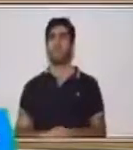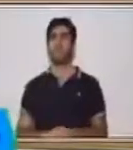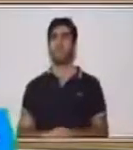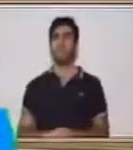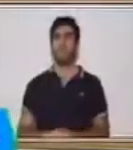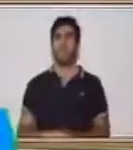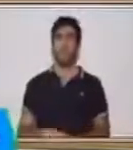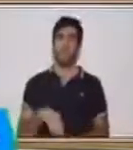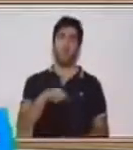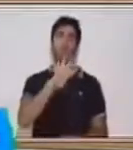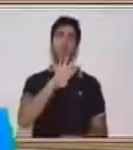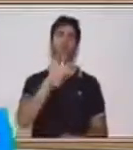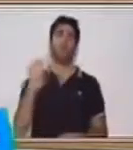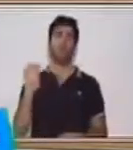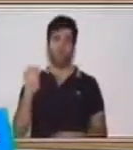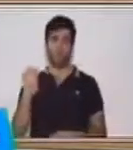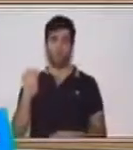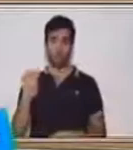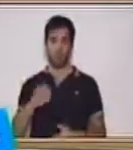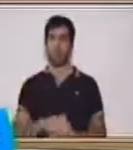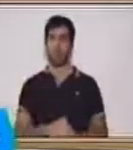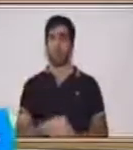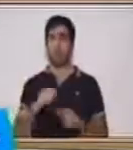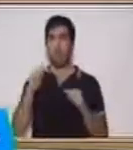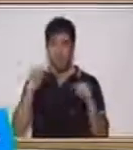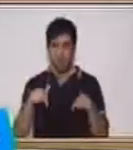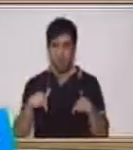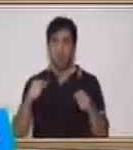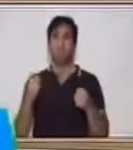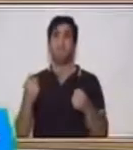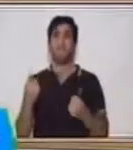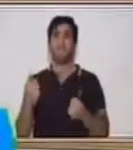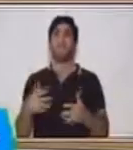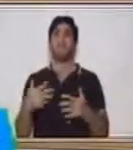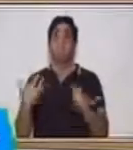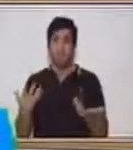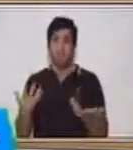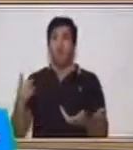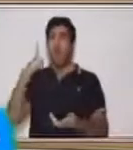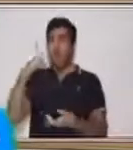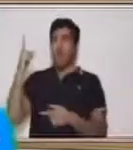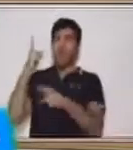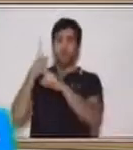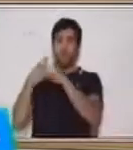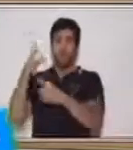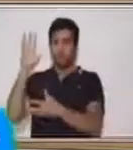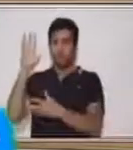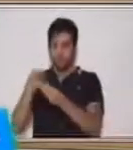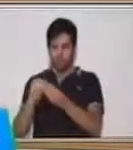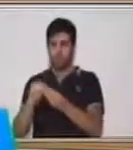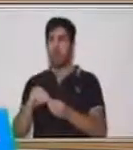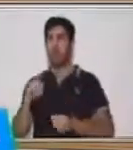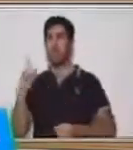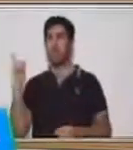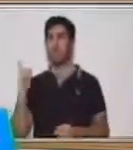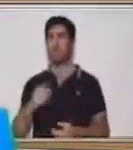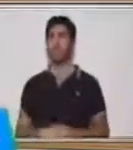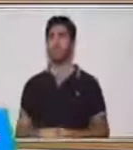cuatrocientos. Ahora, ¿qué me falta? Me falta sumar. Y digo,